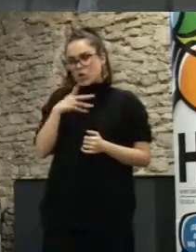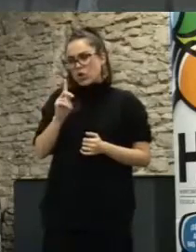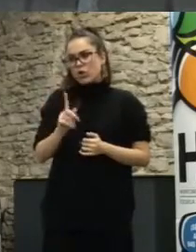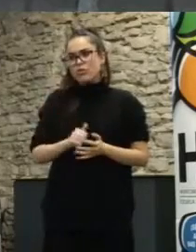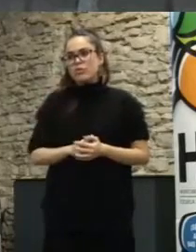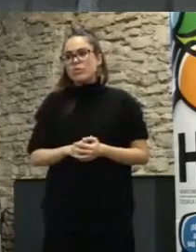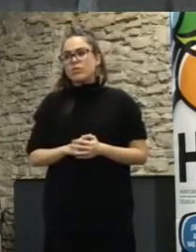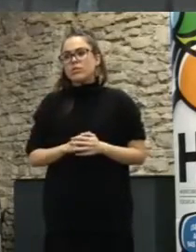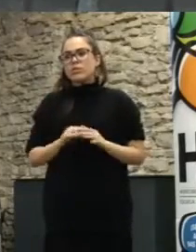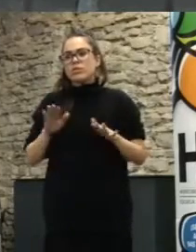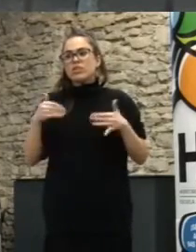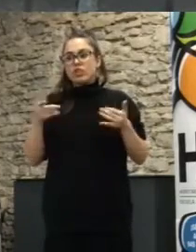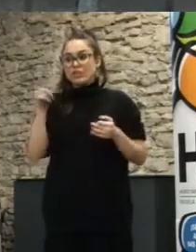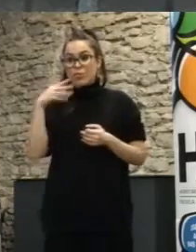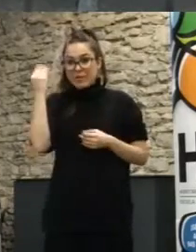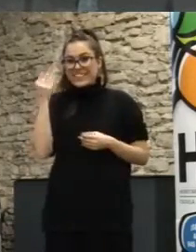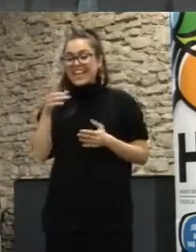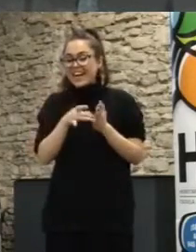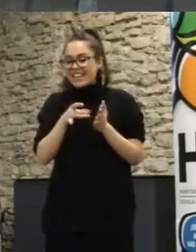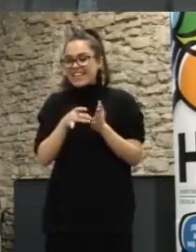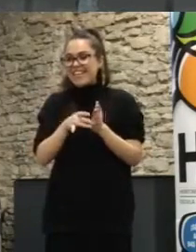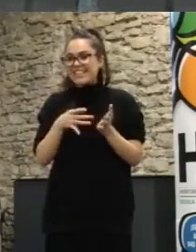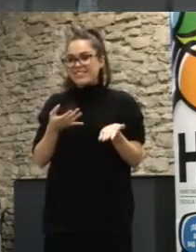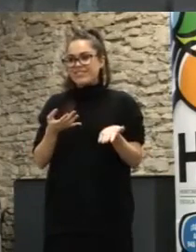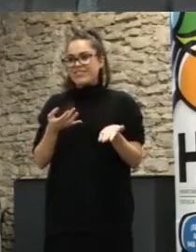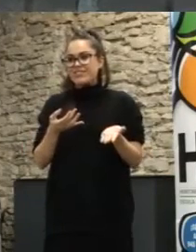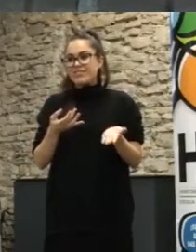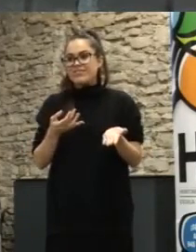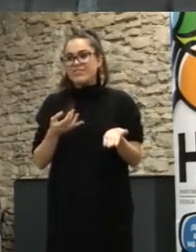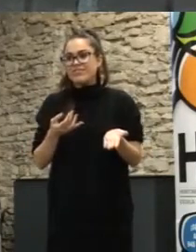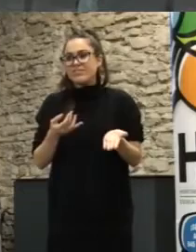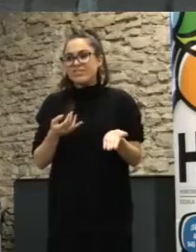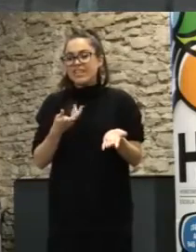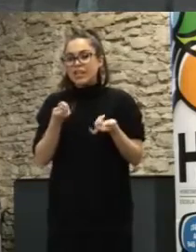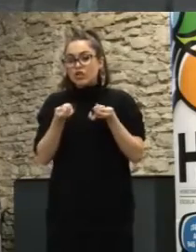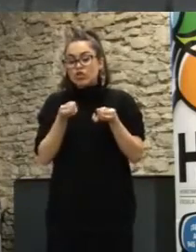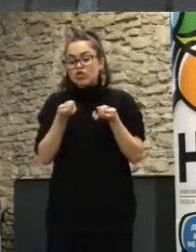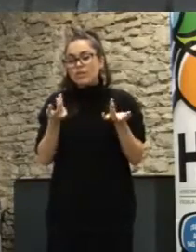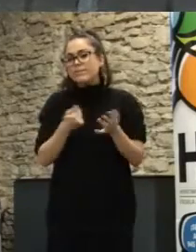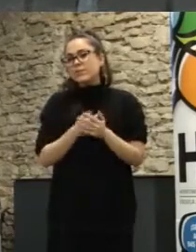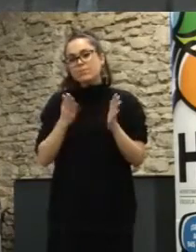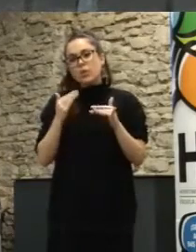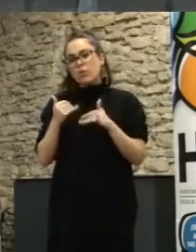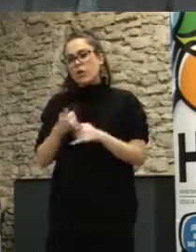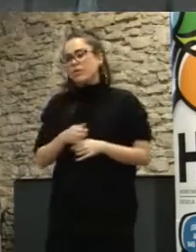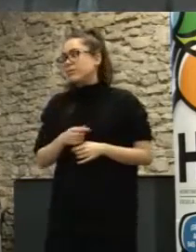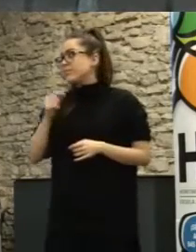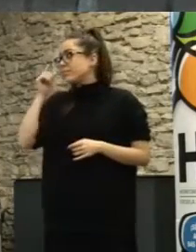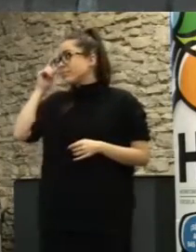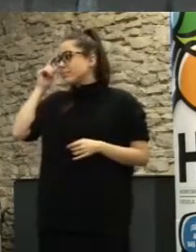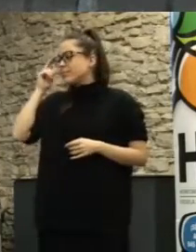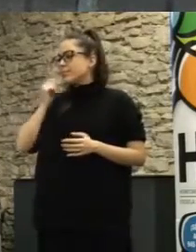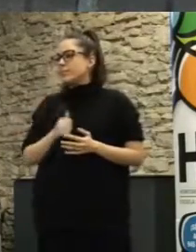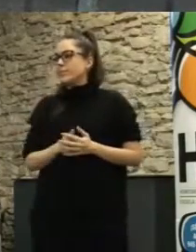tú que vienes de la calidad y que te gusta tener todo ahí muy controlado es verdad es que si